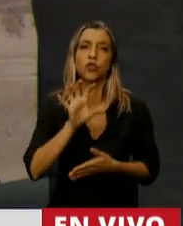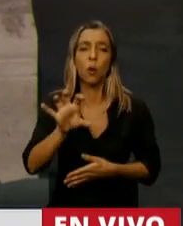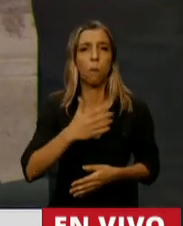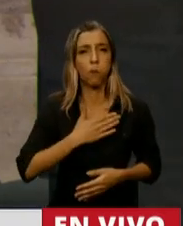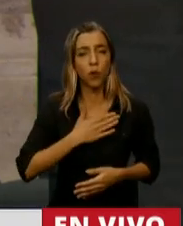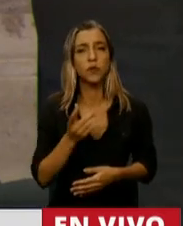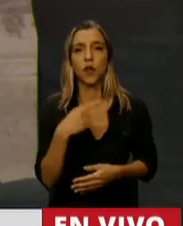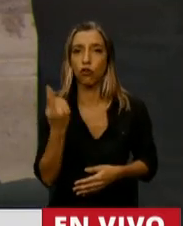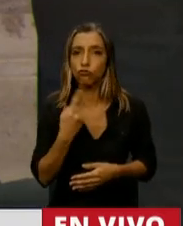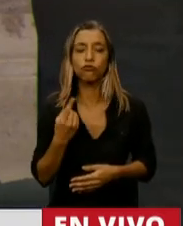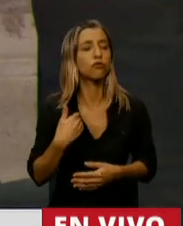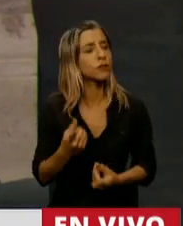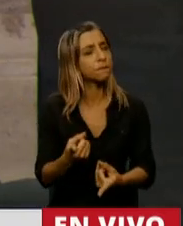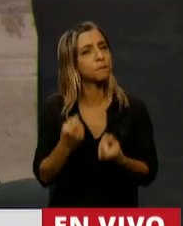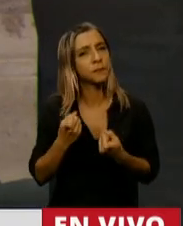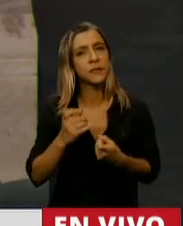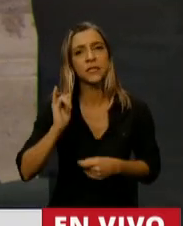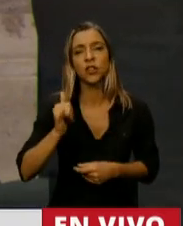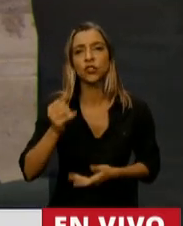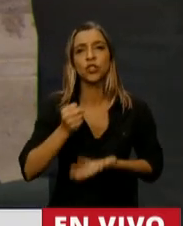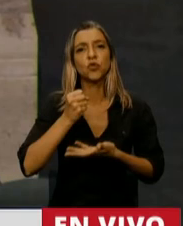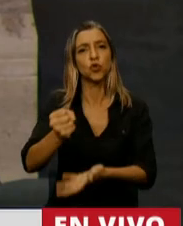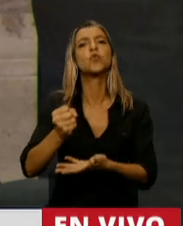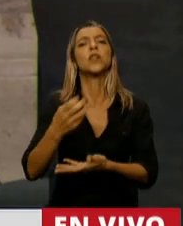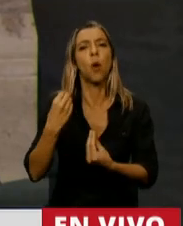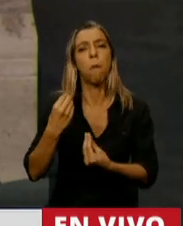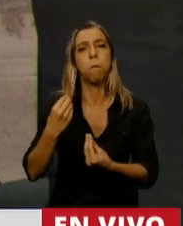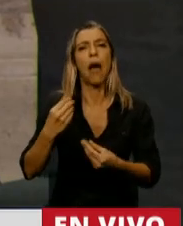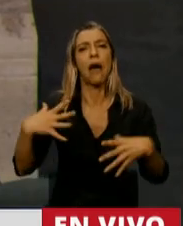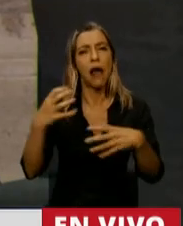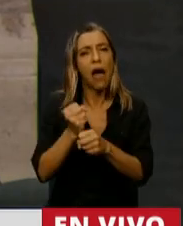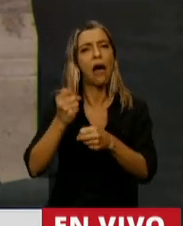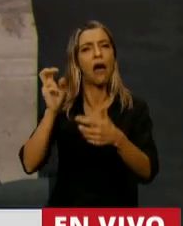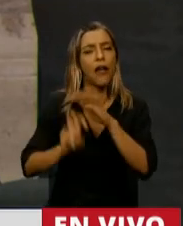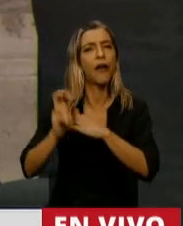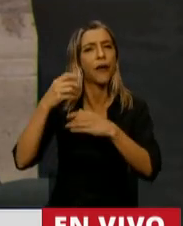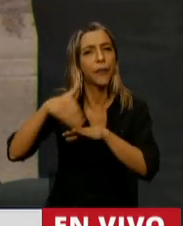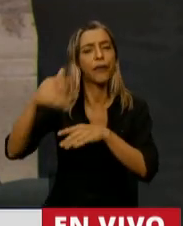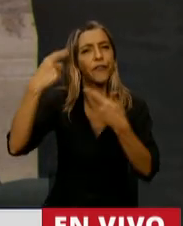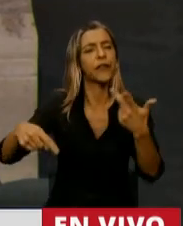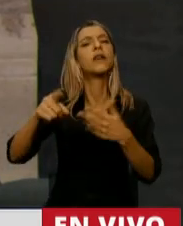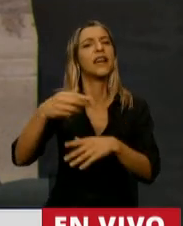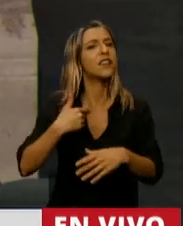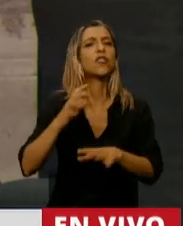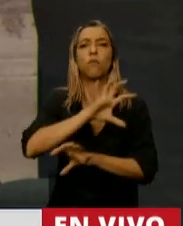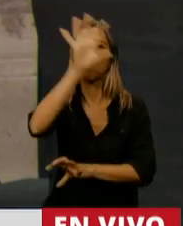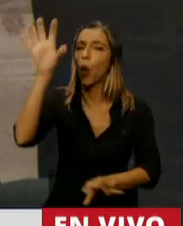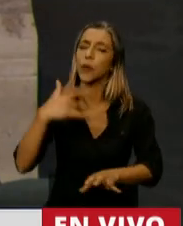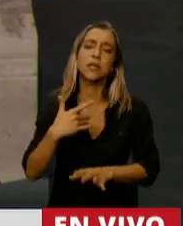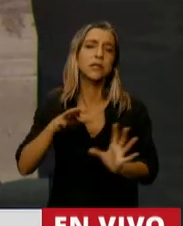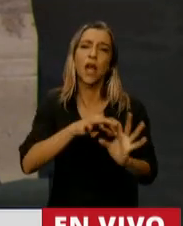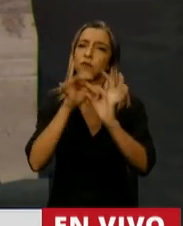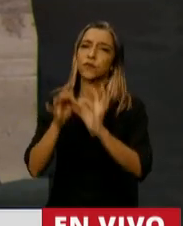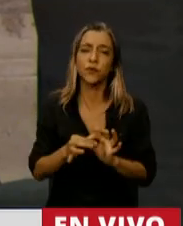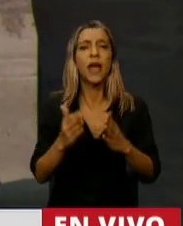Seguimos necesitando que el subsidio al transporte sea federal. Agradecemos las rutas 9